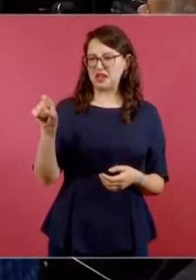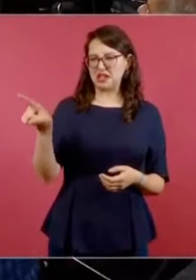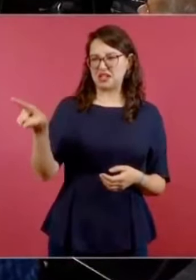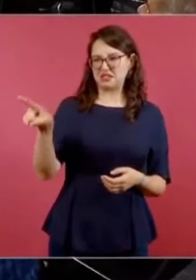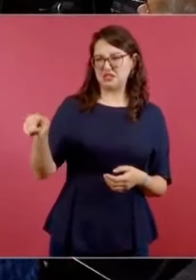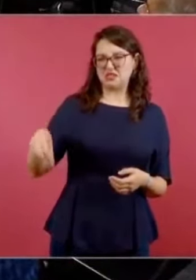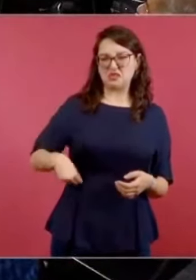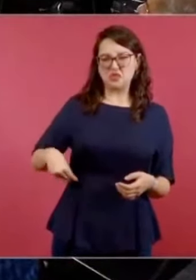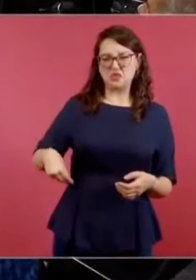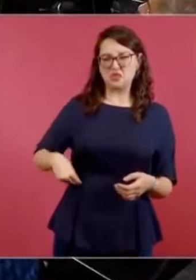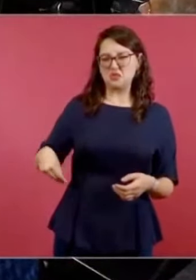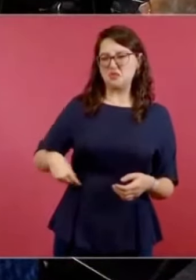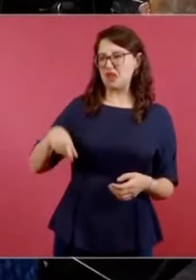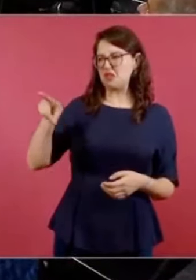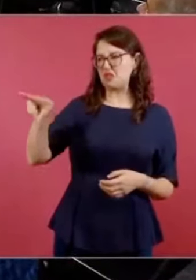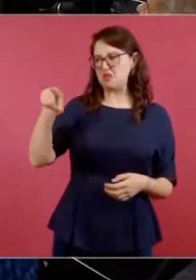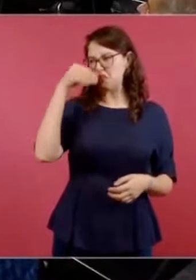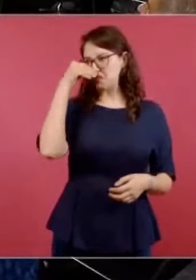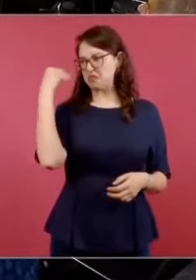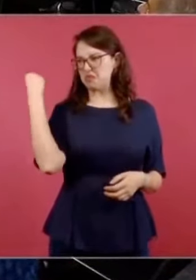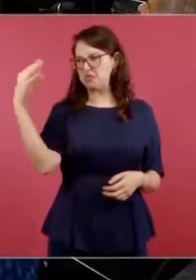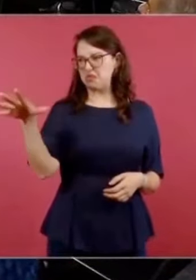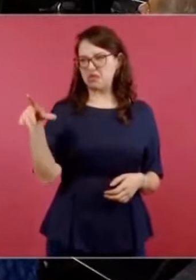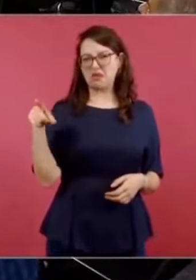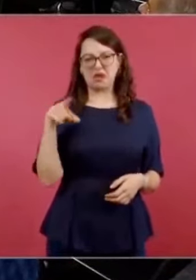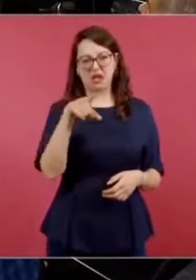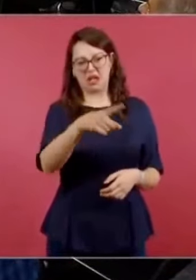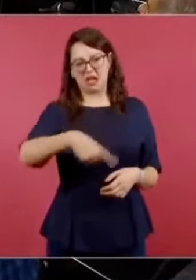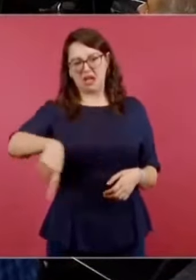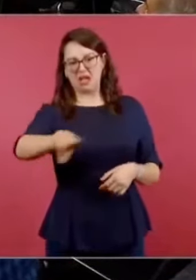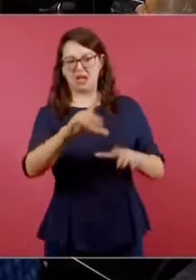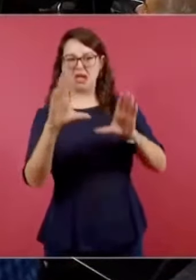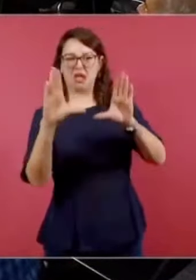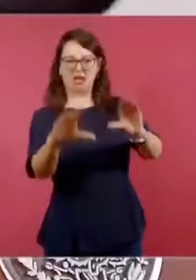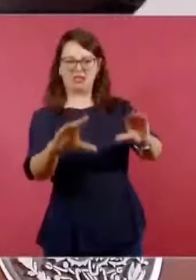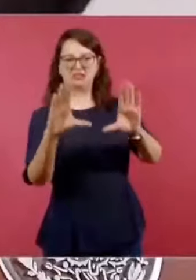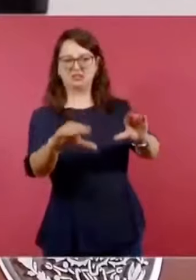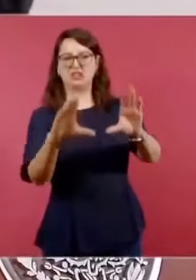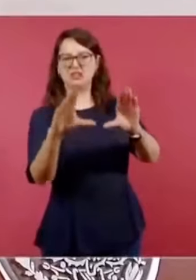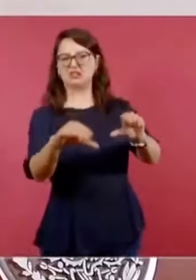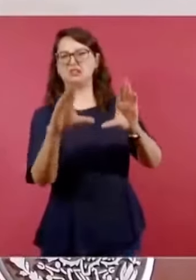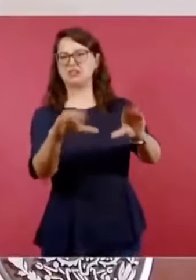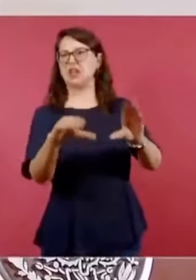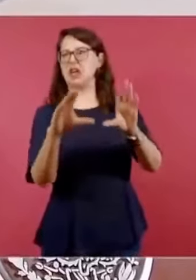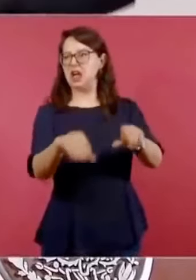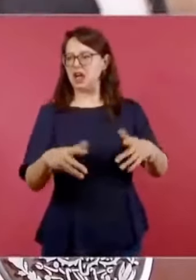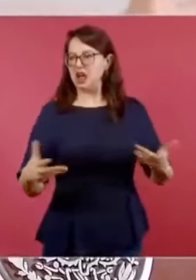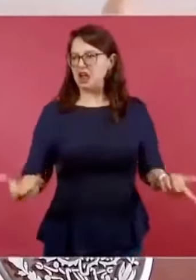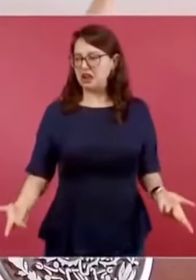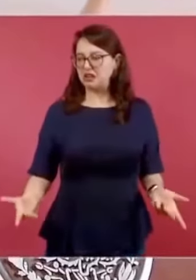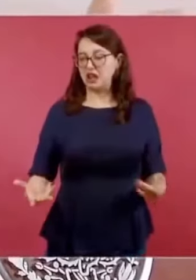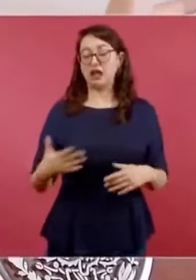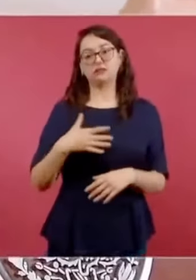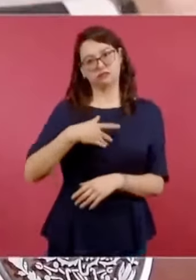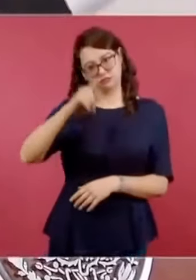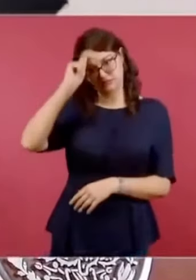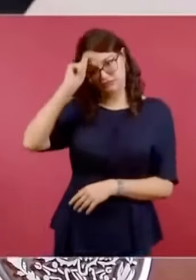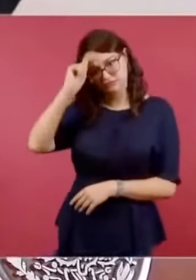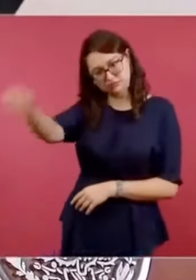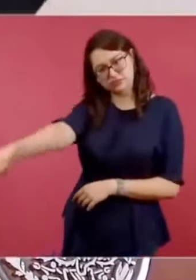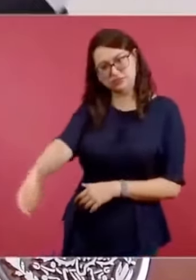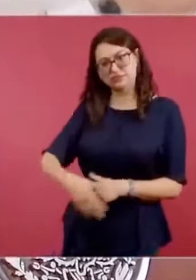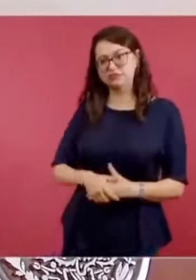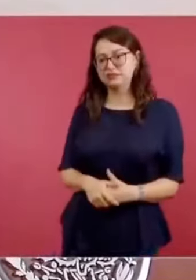que él los había adoctrinado, pues me quito el sombrero frente a Rafael.